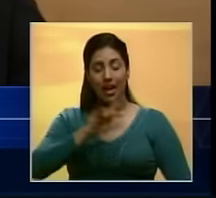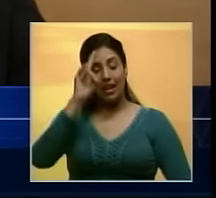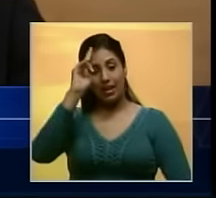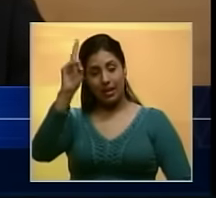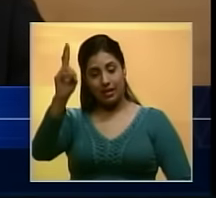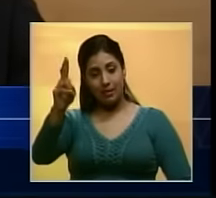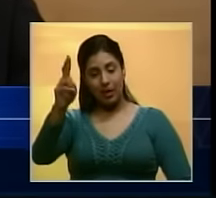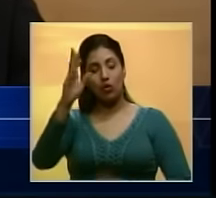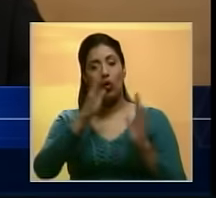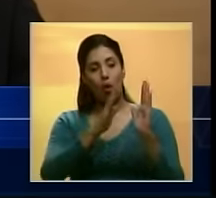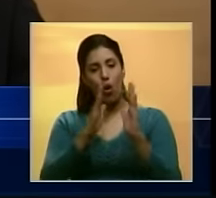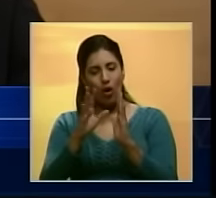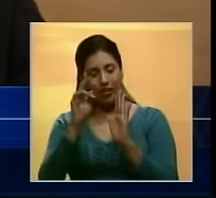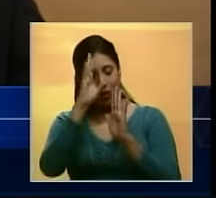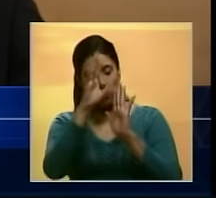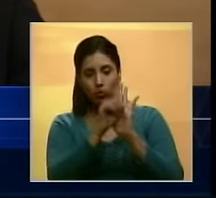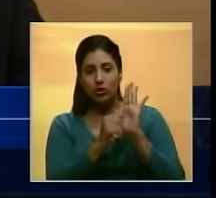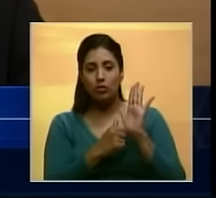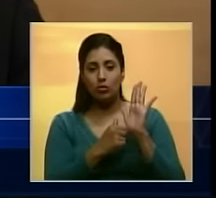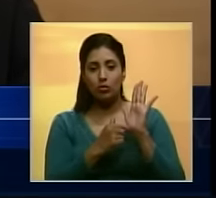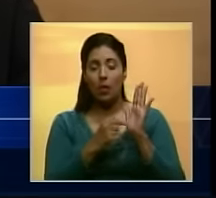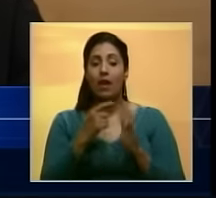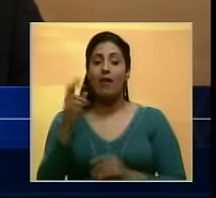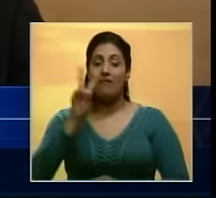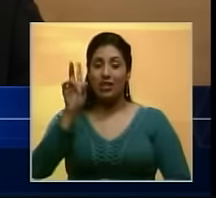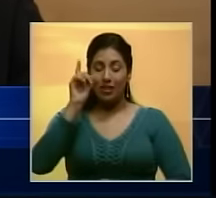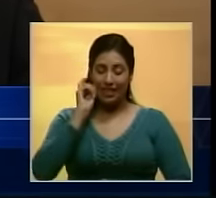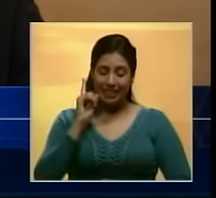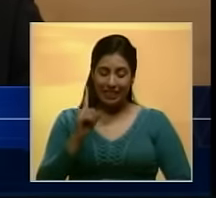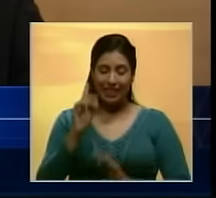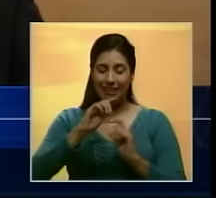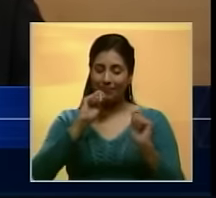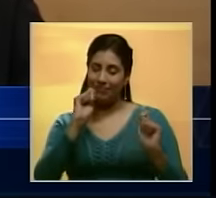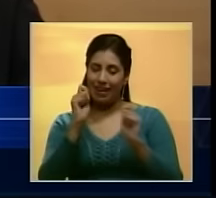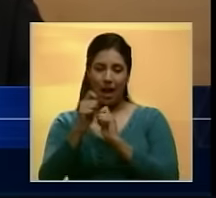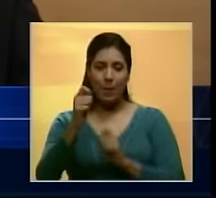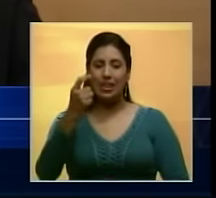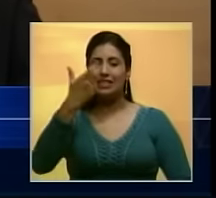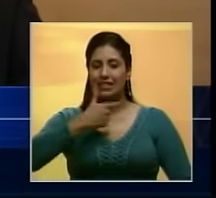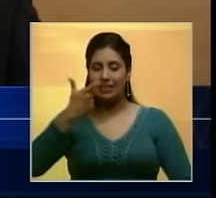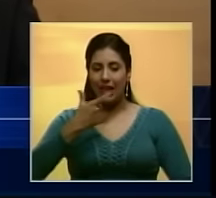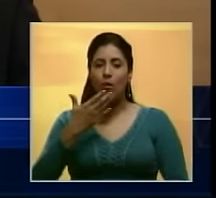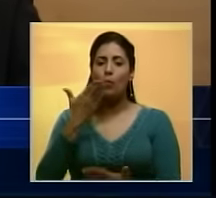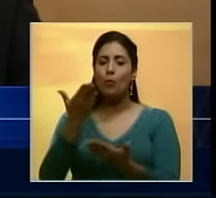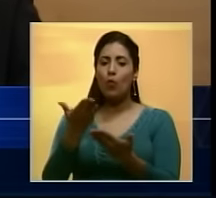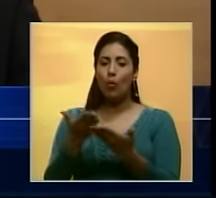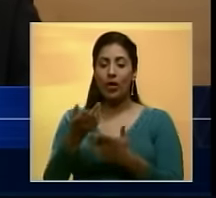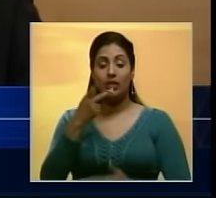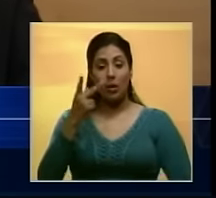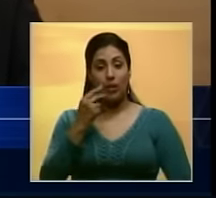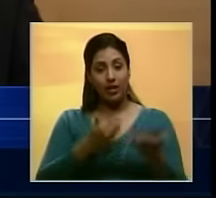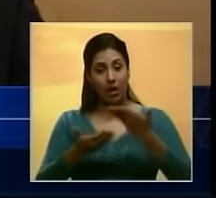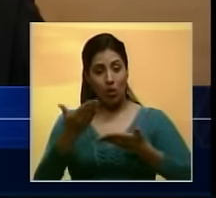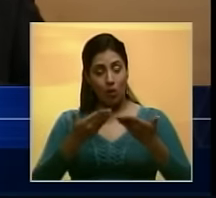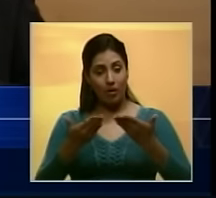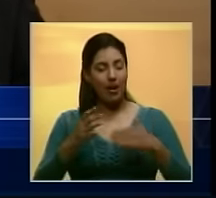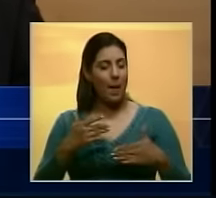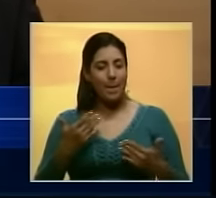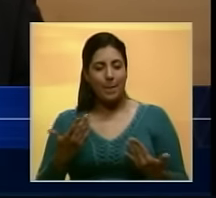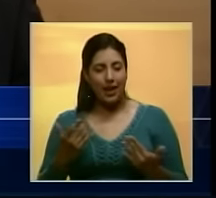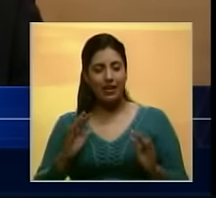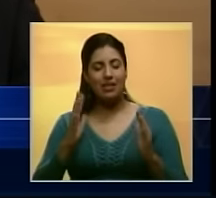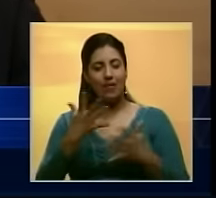respeto al orden constitucional. Venezuela requiere un cambio con la seriedad en el planteamiento de su política económica para